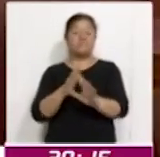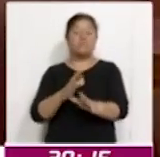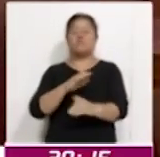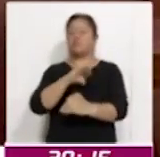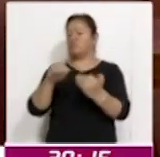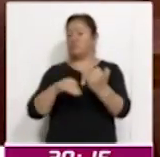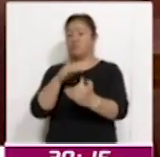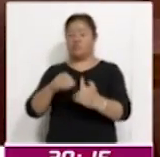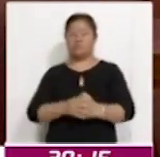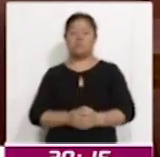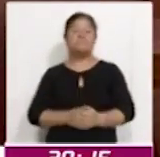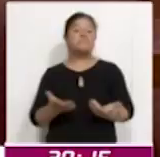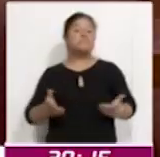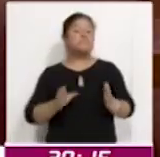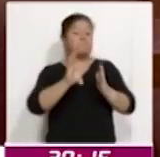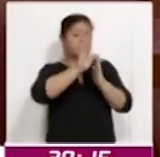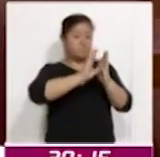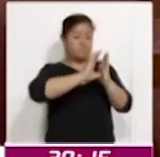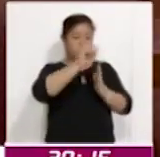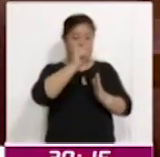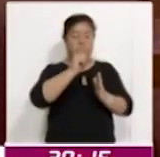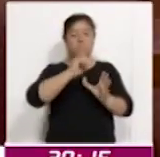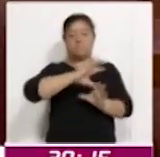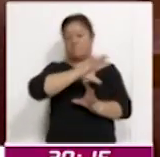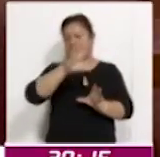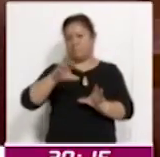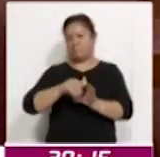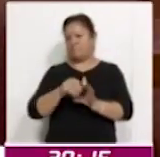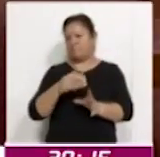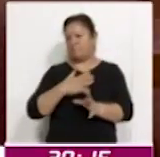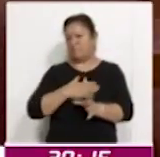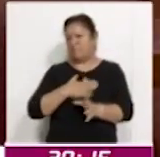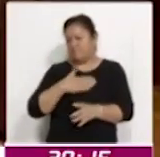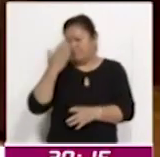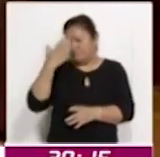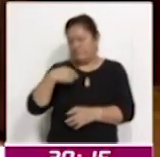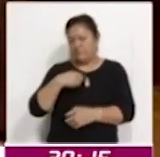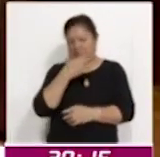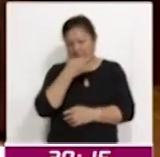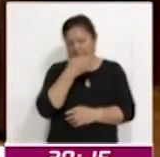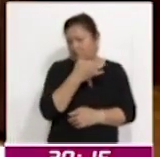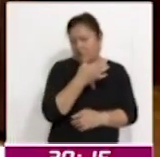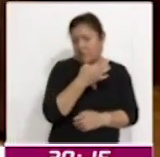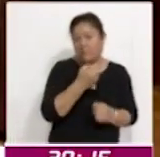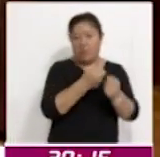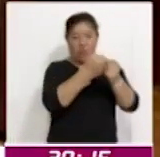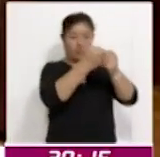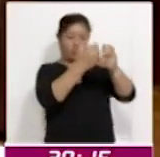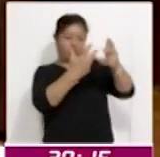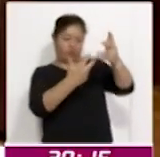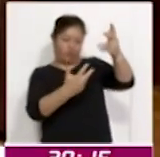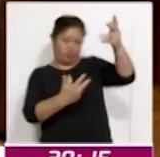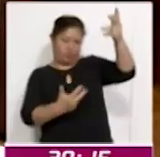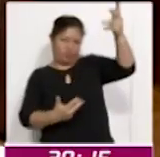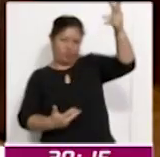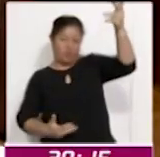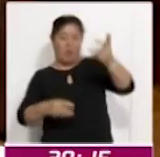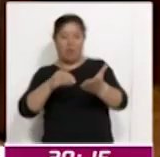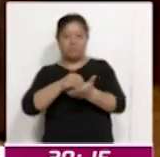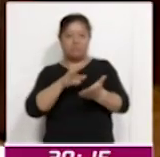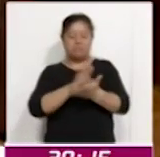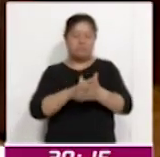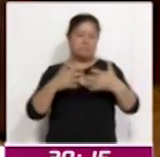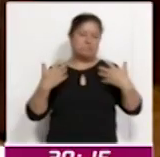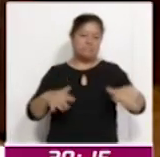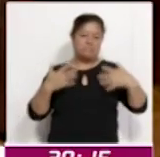de hecho, el calendario completo, sé que no nos da tiempo de mencionarlo. una agenda bastante interesante y amplia, como nos menciona,